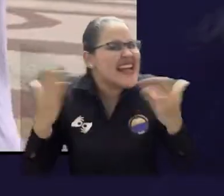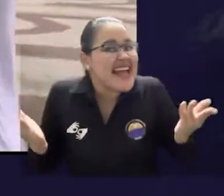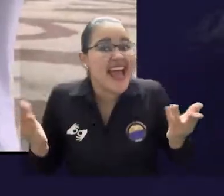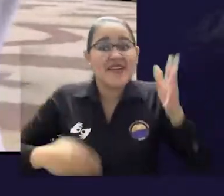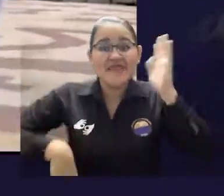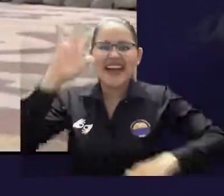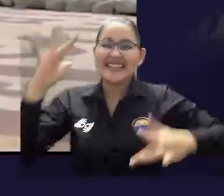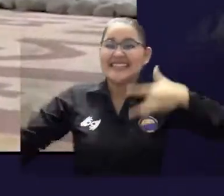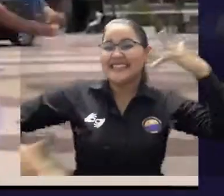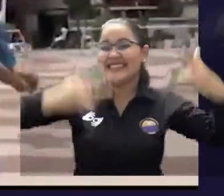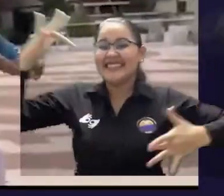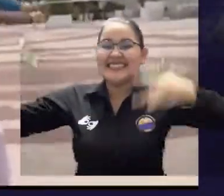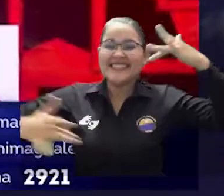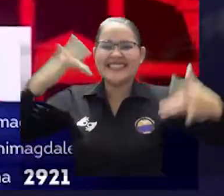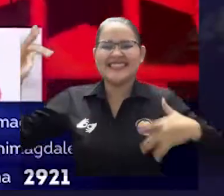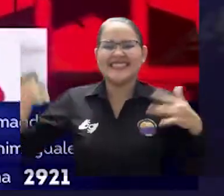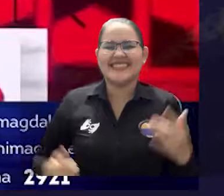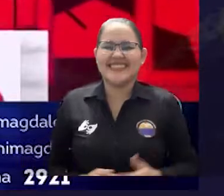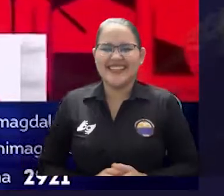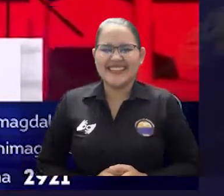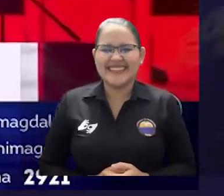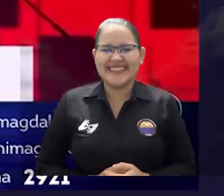Fue tendencia de alegría.